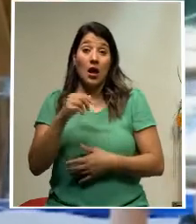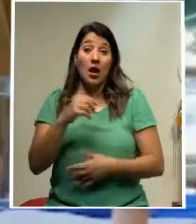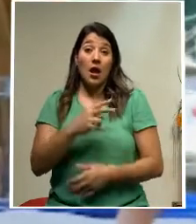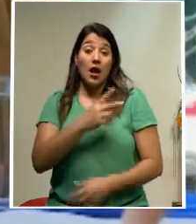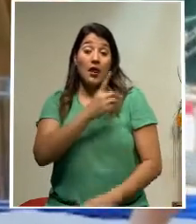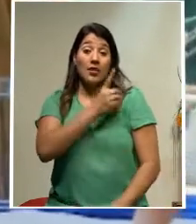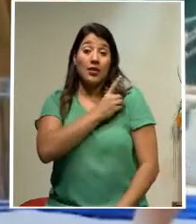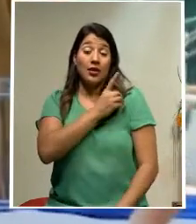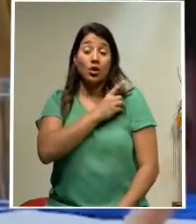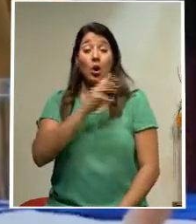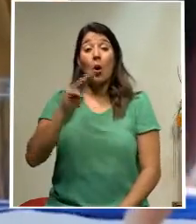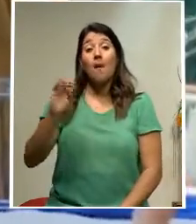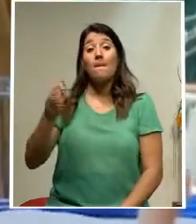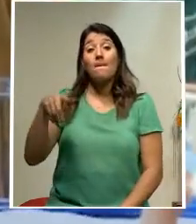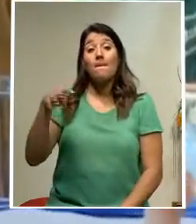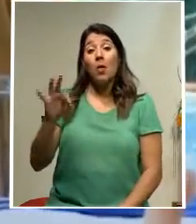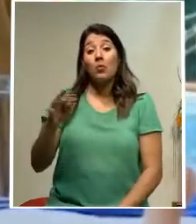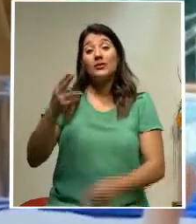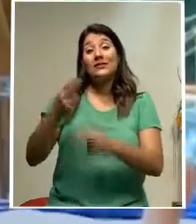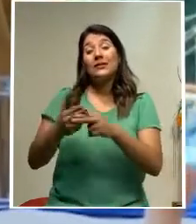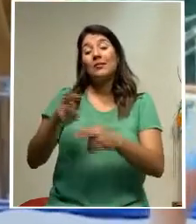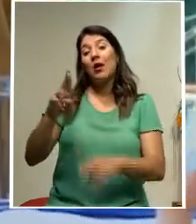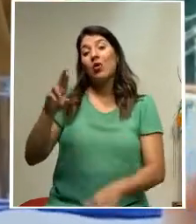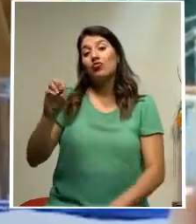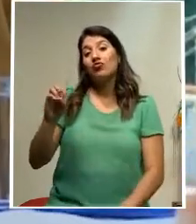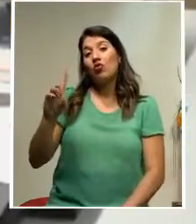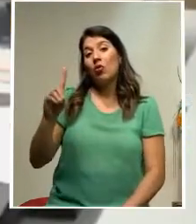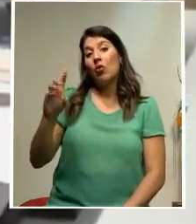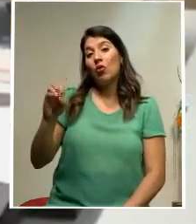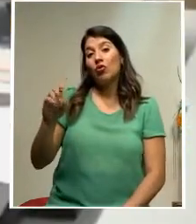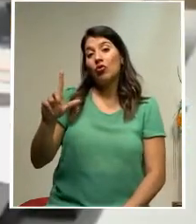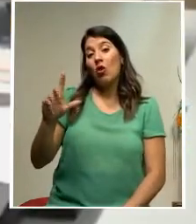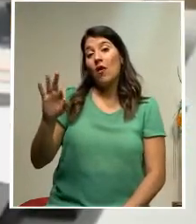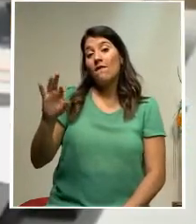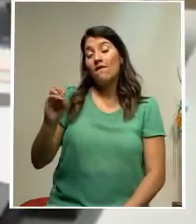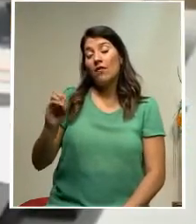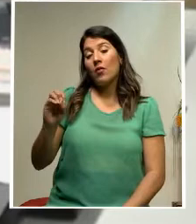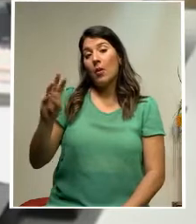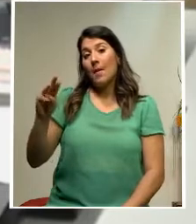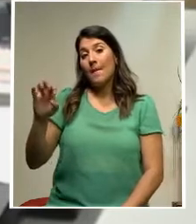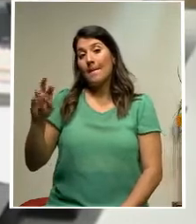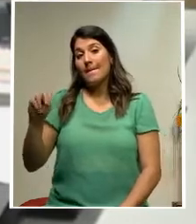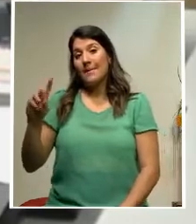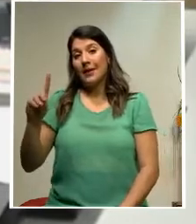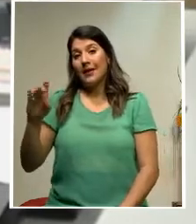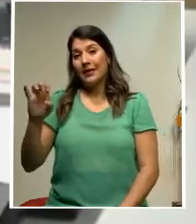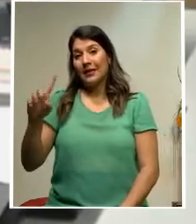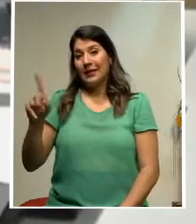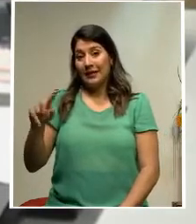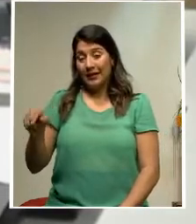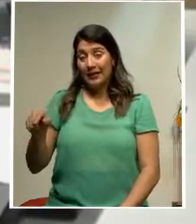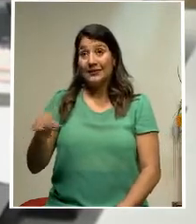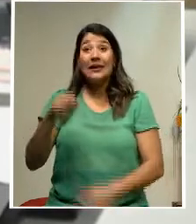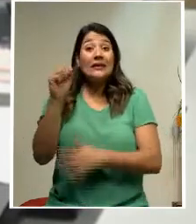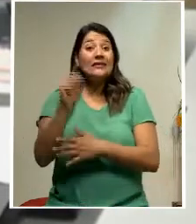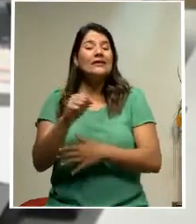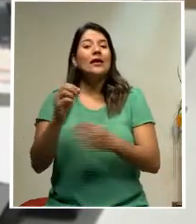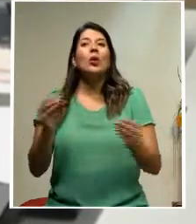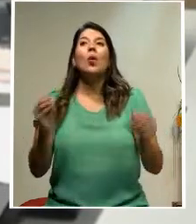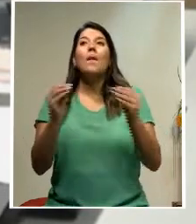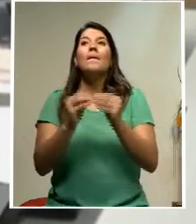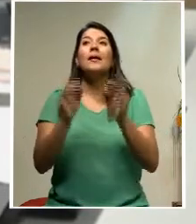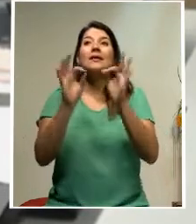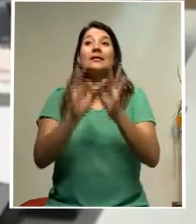Transportes, Rodolfo Méndez Mata. Es decir, lo que prevalece es el criterio, digamos, técnico